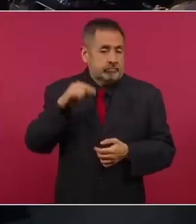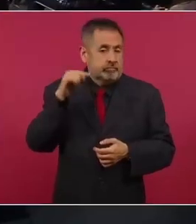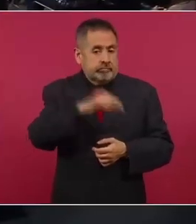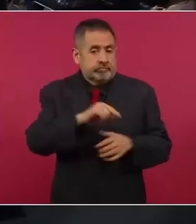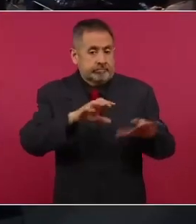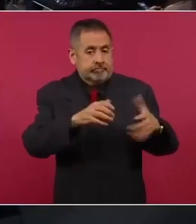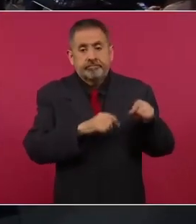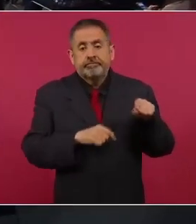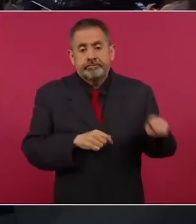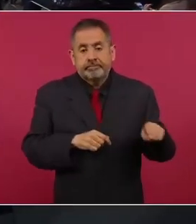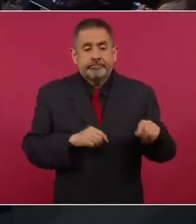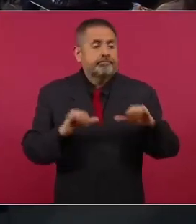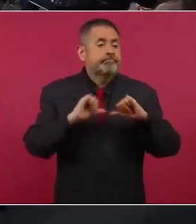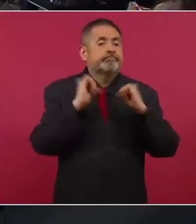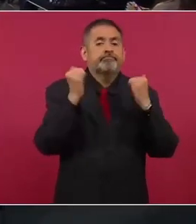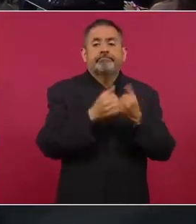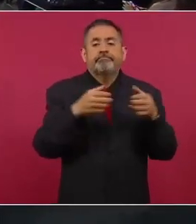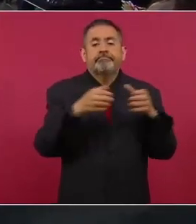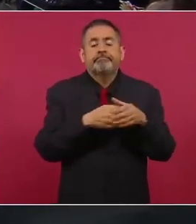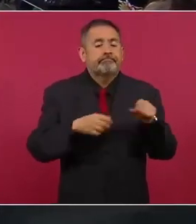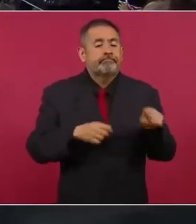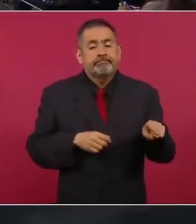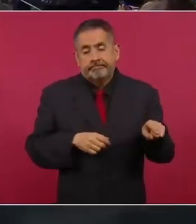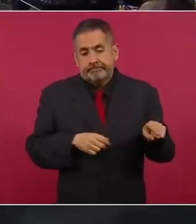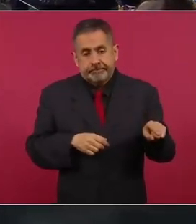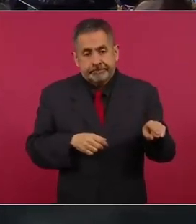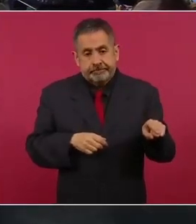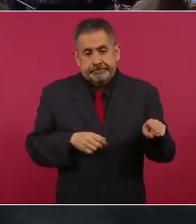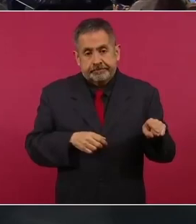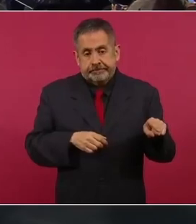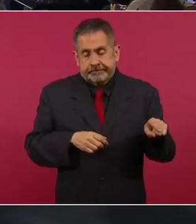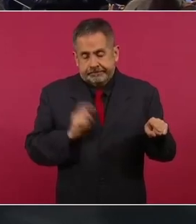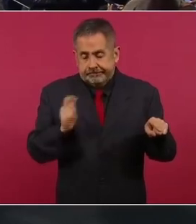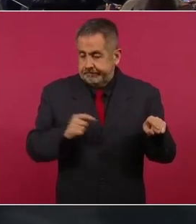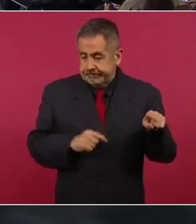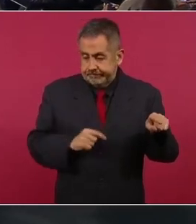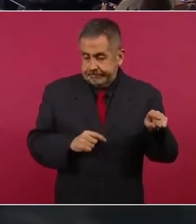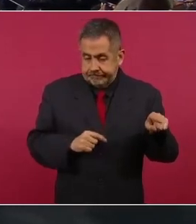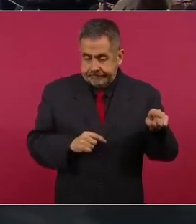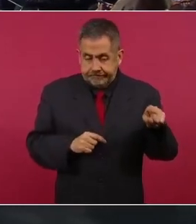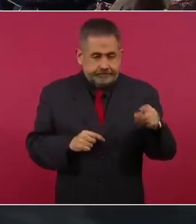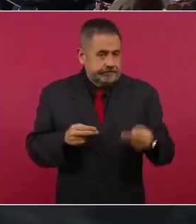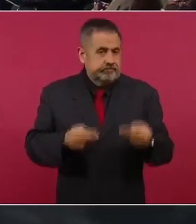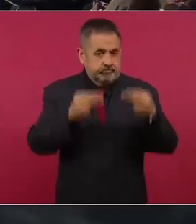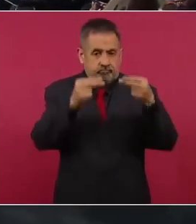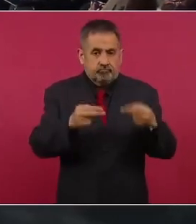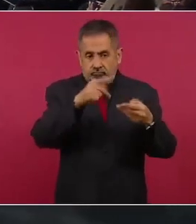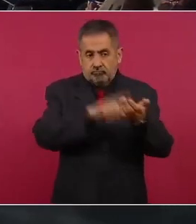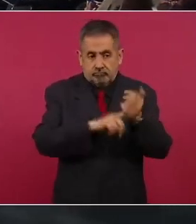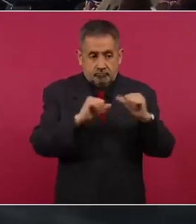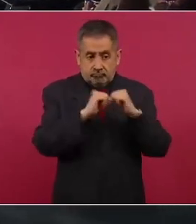Asociación de Negocios,